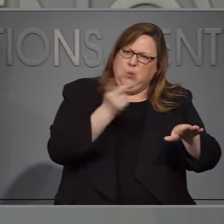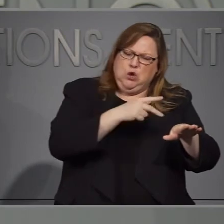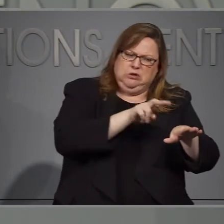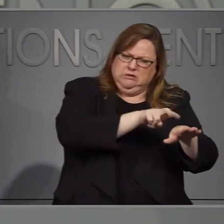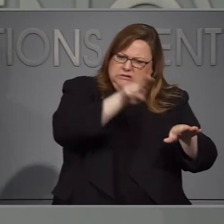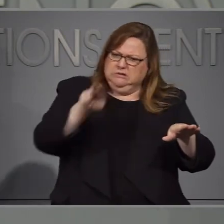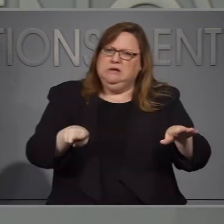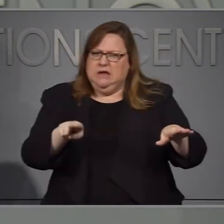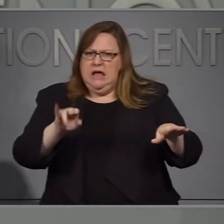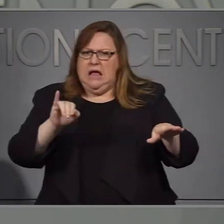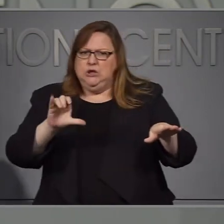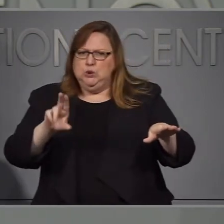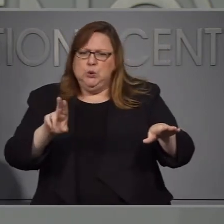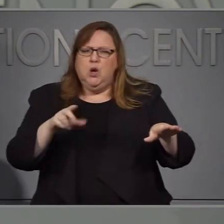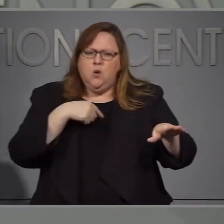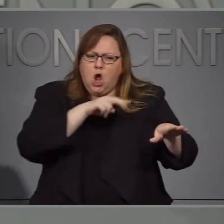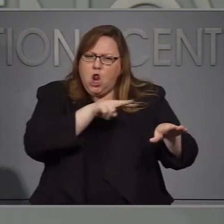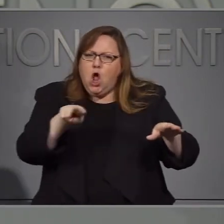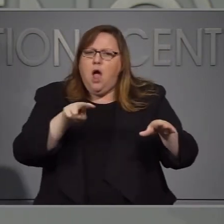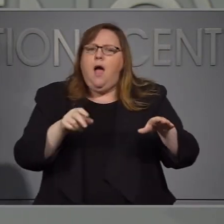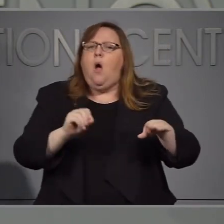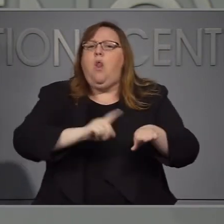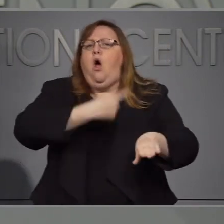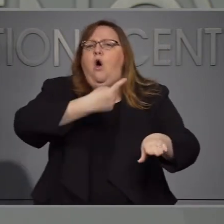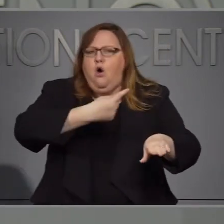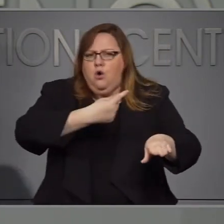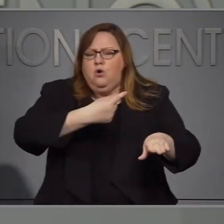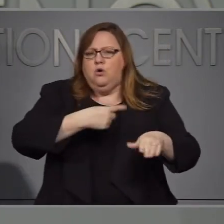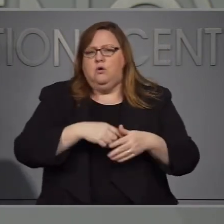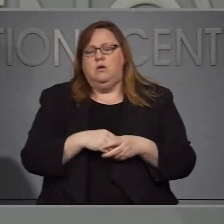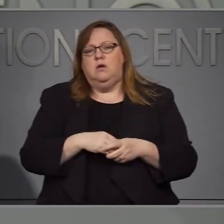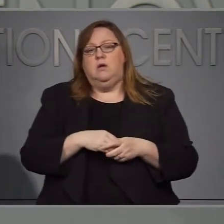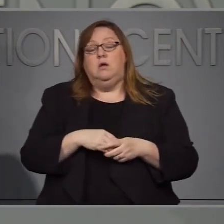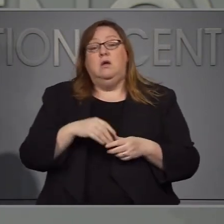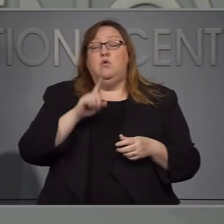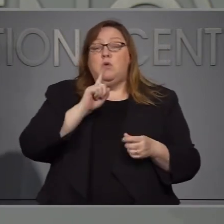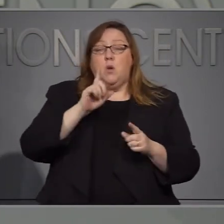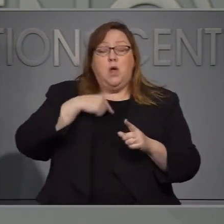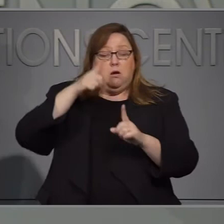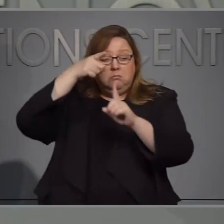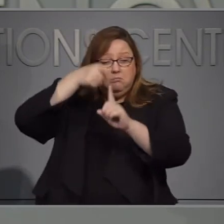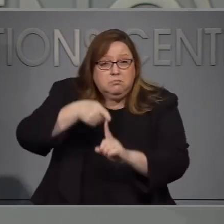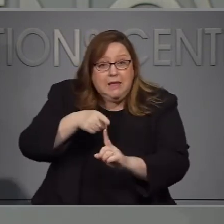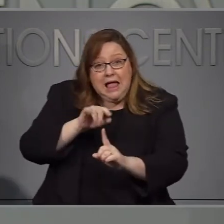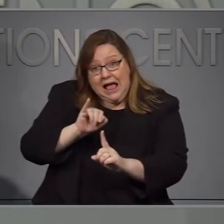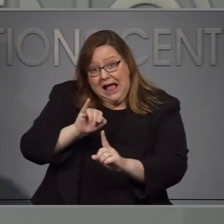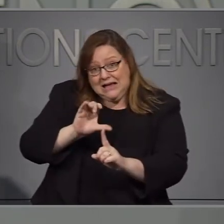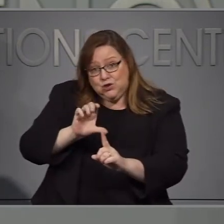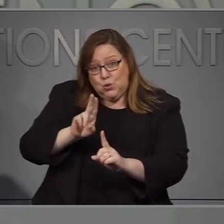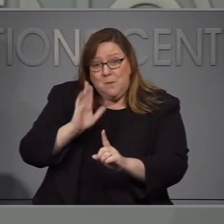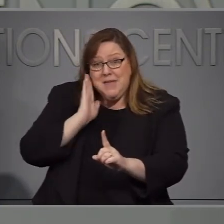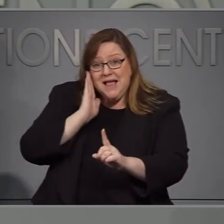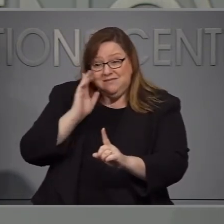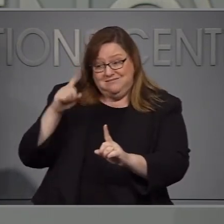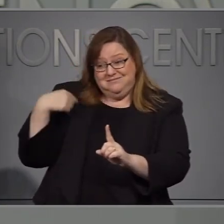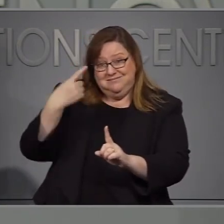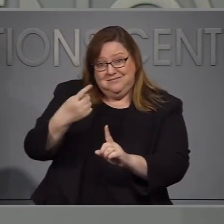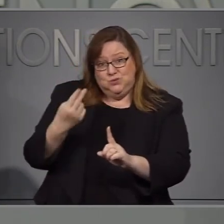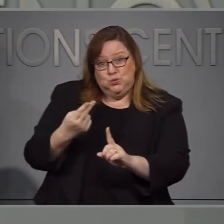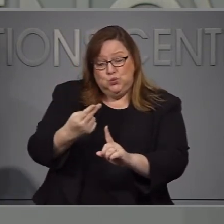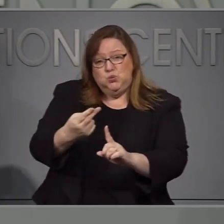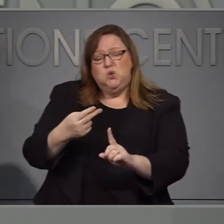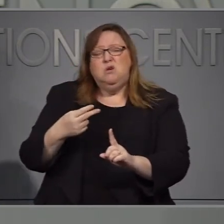ahora que tenemos información más detallada es. El uso de camas de de cuidados intensivos ha estado estable